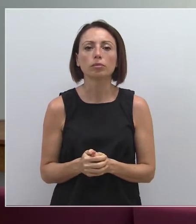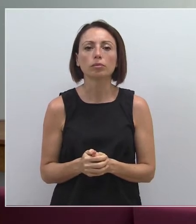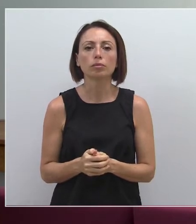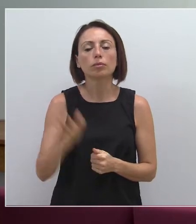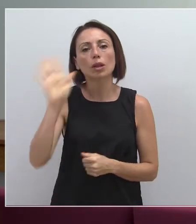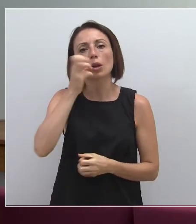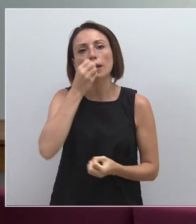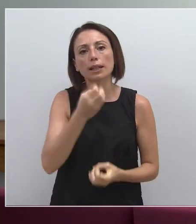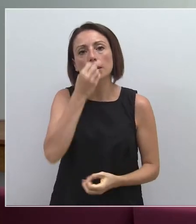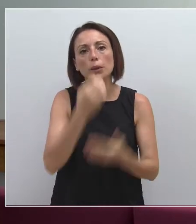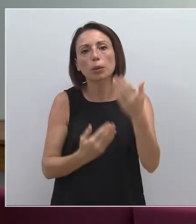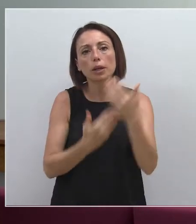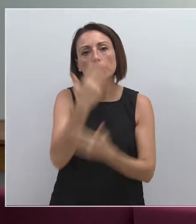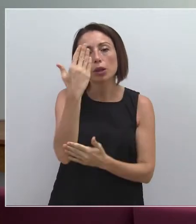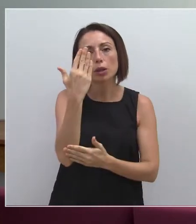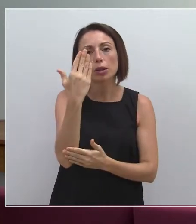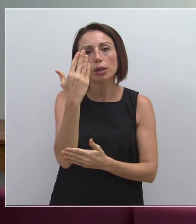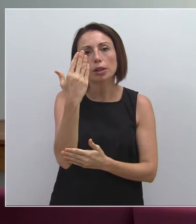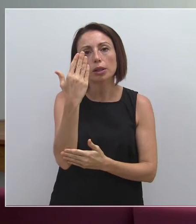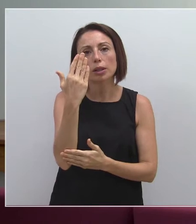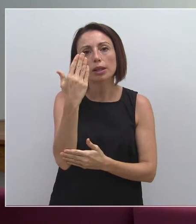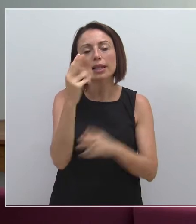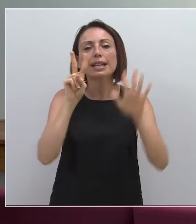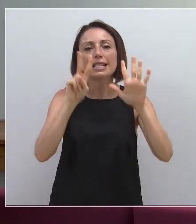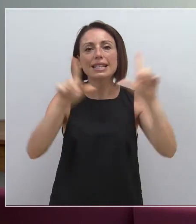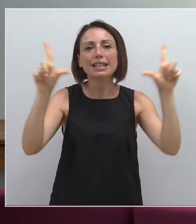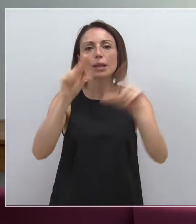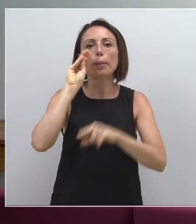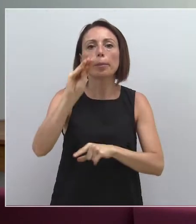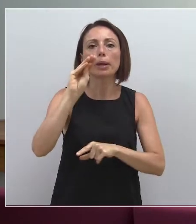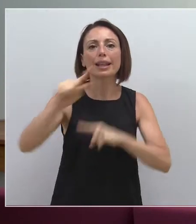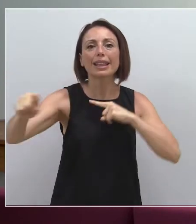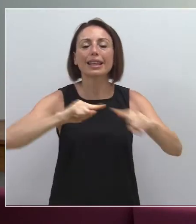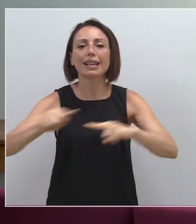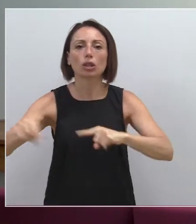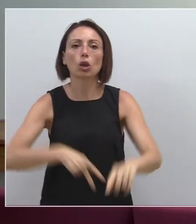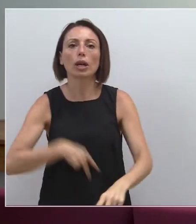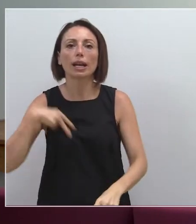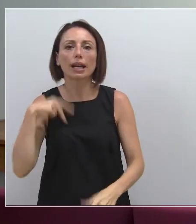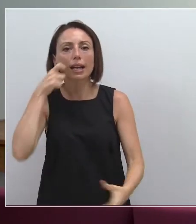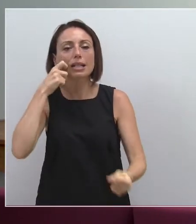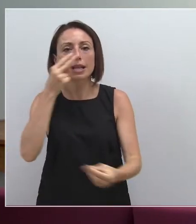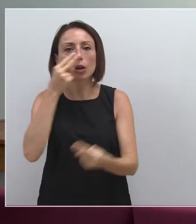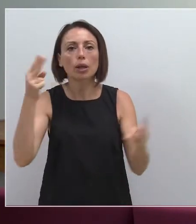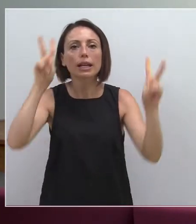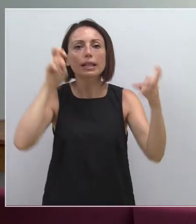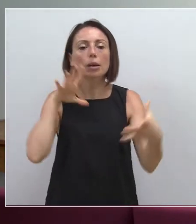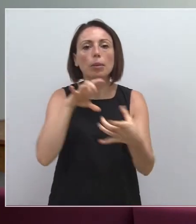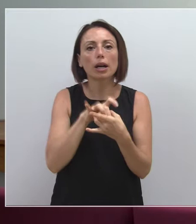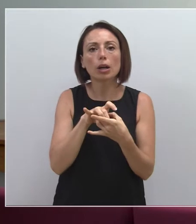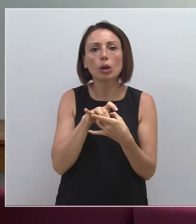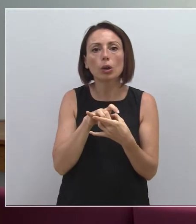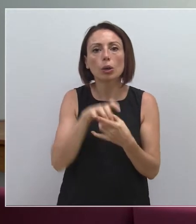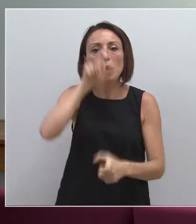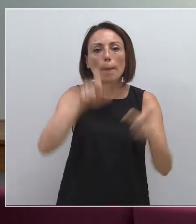Hola, ¿qué tal? Buenos días. María Enca Fernández de Sete Televisión. Quería hacer una pregunta al director general de Salud Pública sobre… Hemos conocido los nuevos